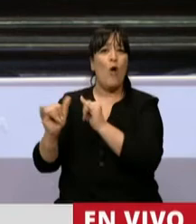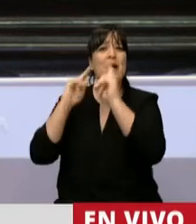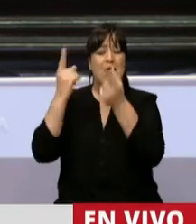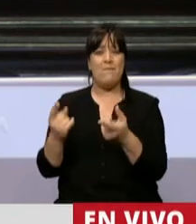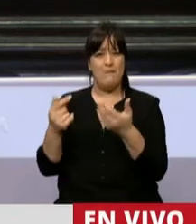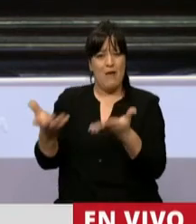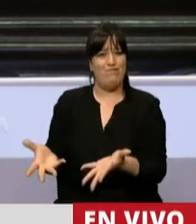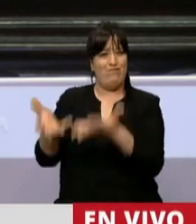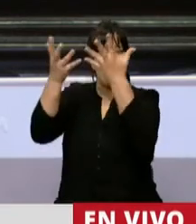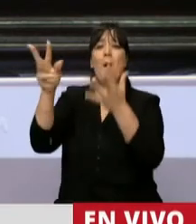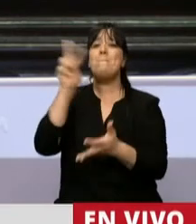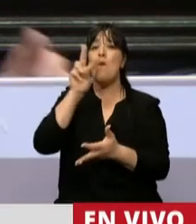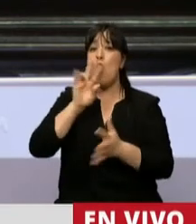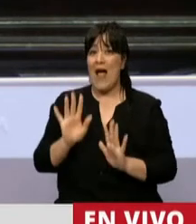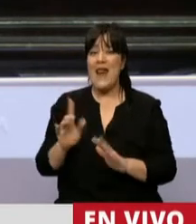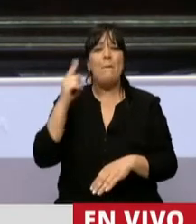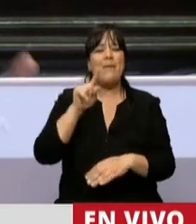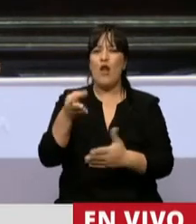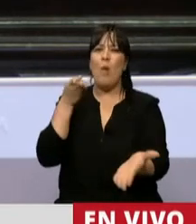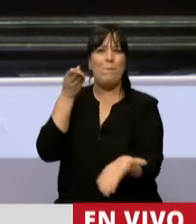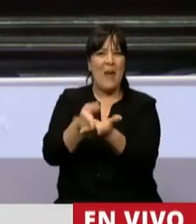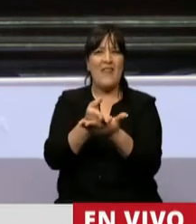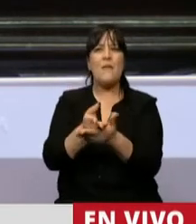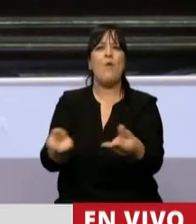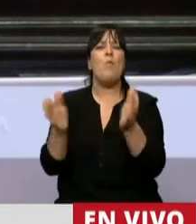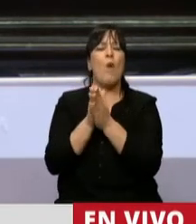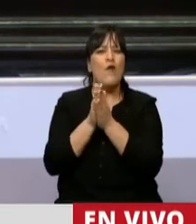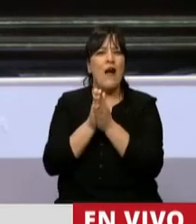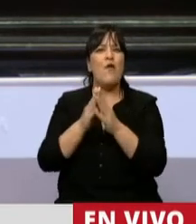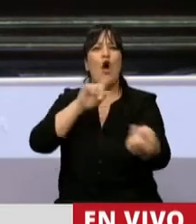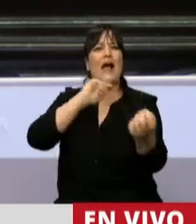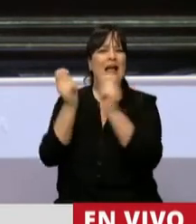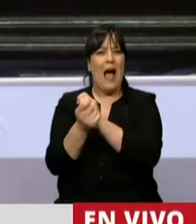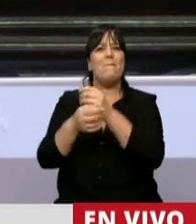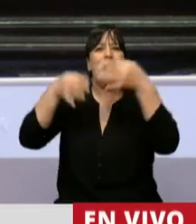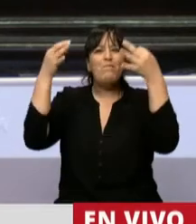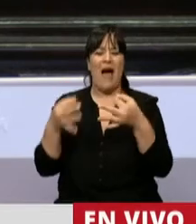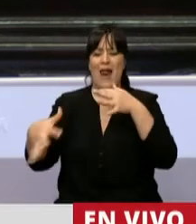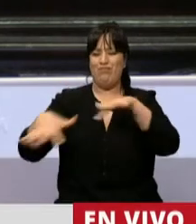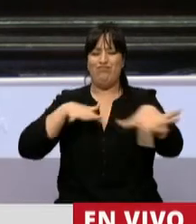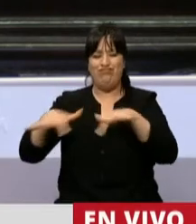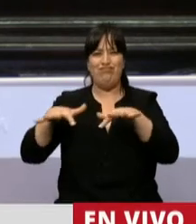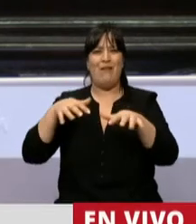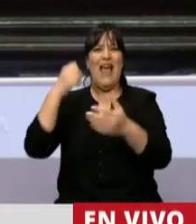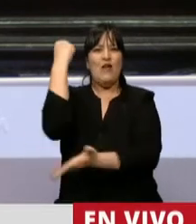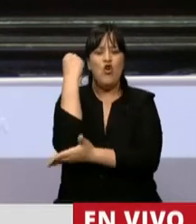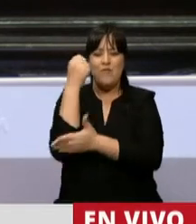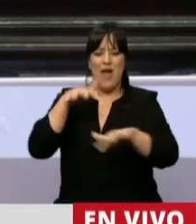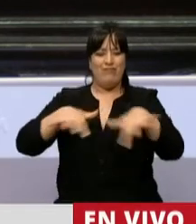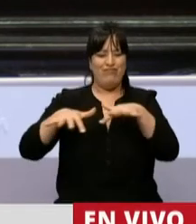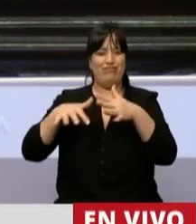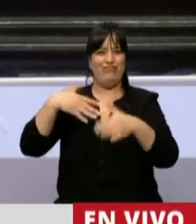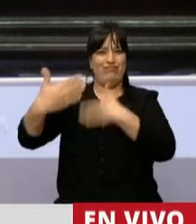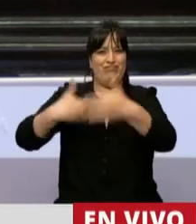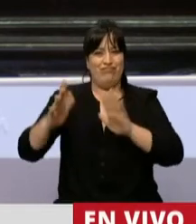sector. Pero principalmente le pedimos que se conviertan en el sector más dinámico de la economía argentina.